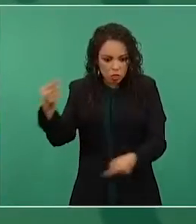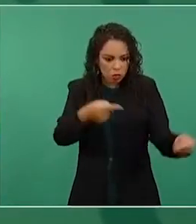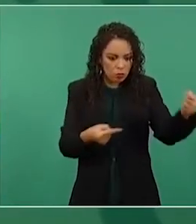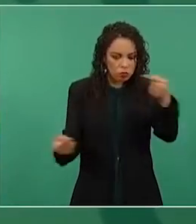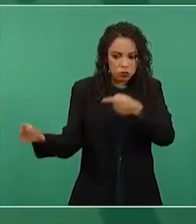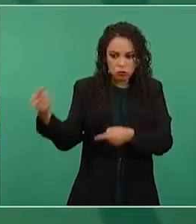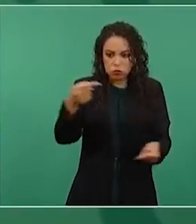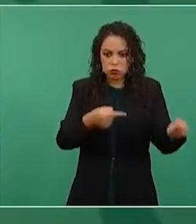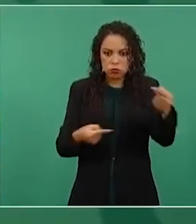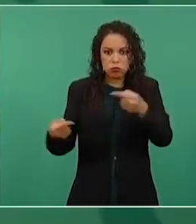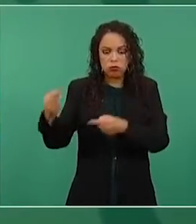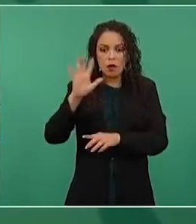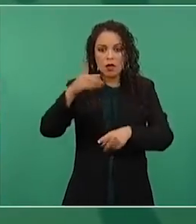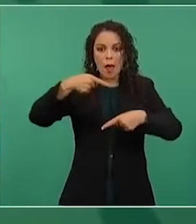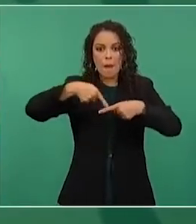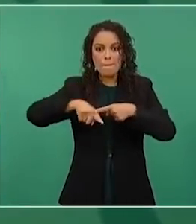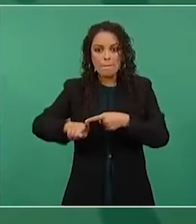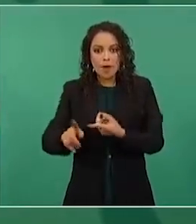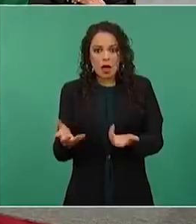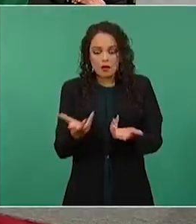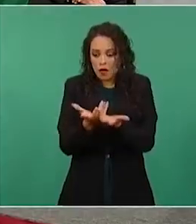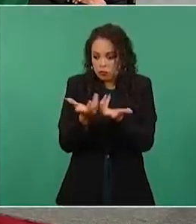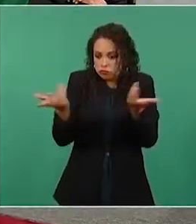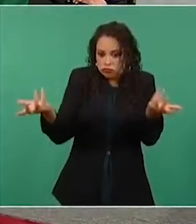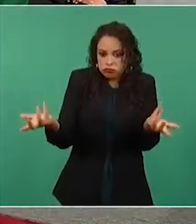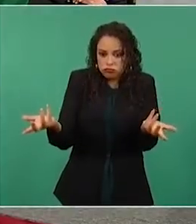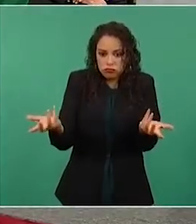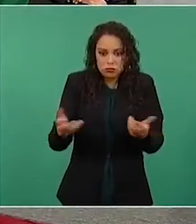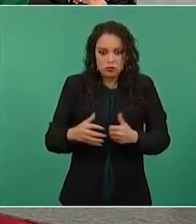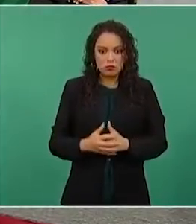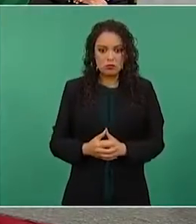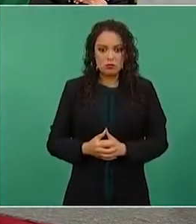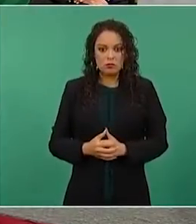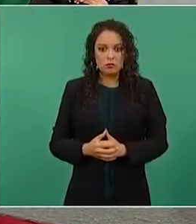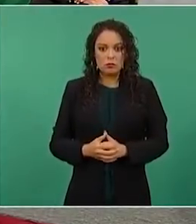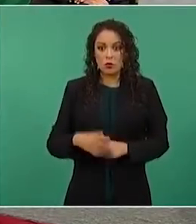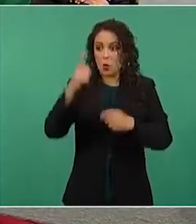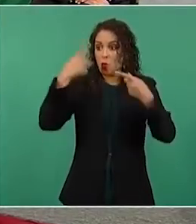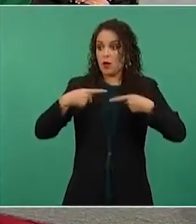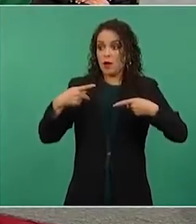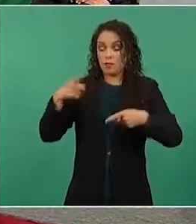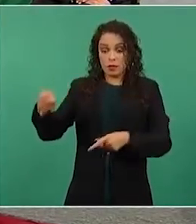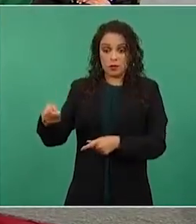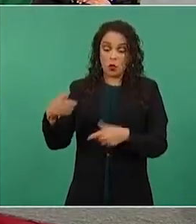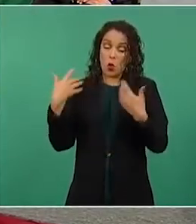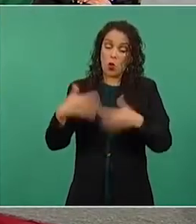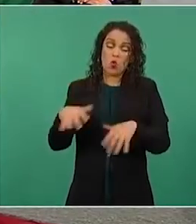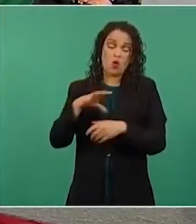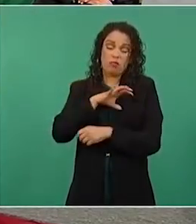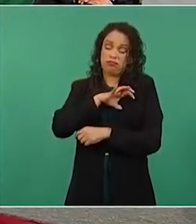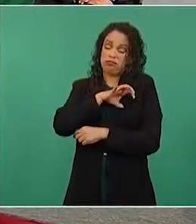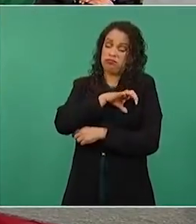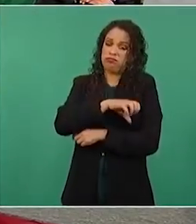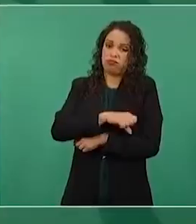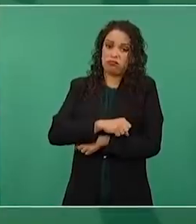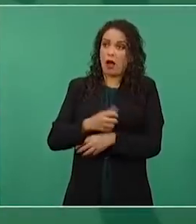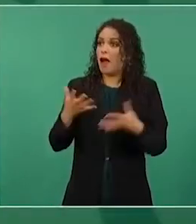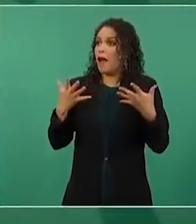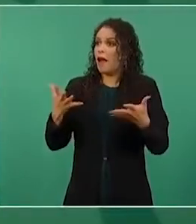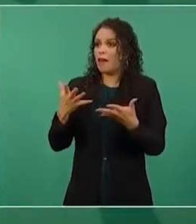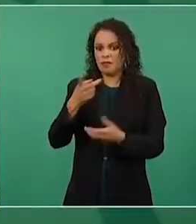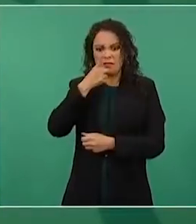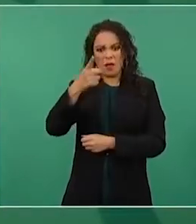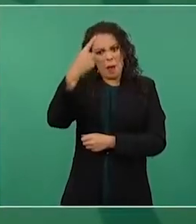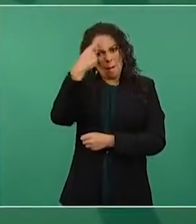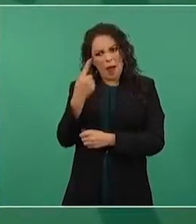dividiendo, porque hay un señor ahí muy apasionado que dice, ¿para qué esperamos?,